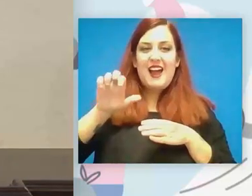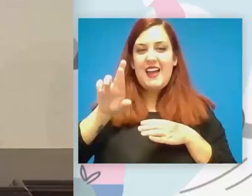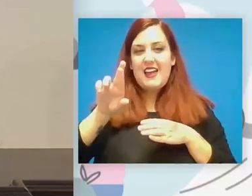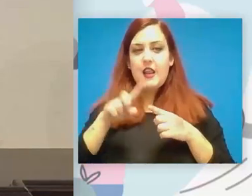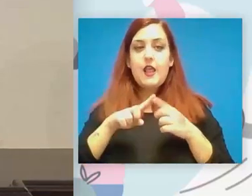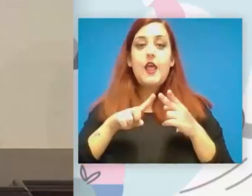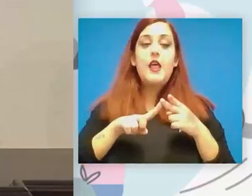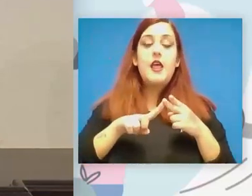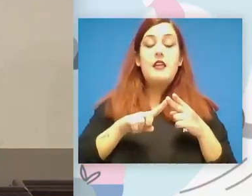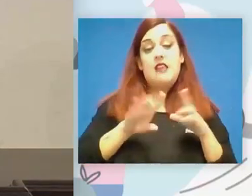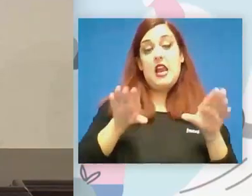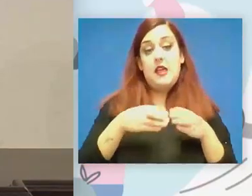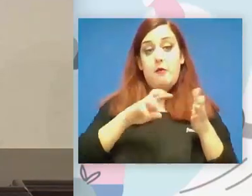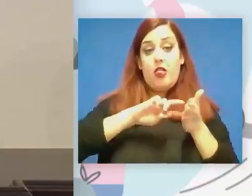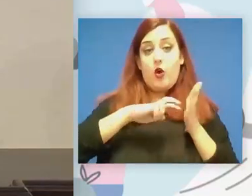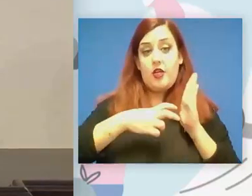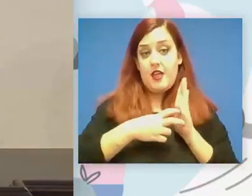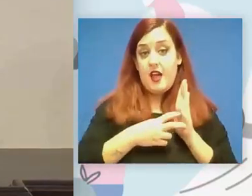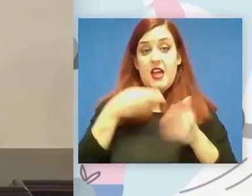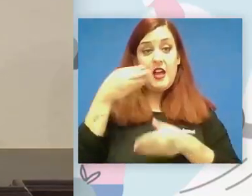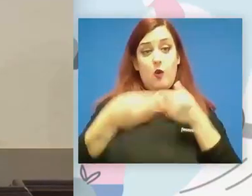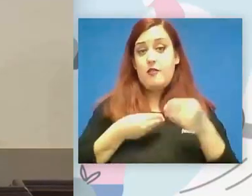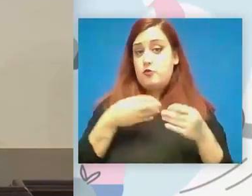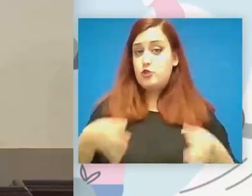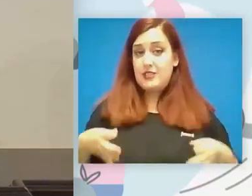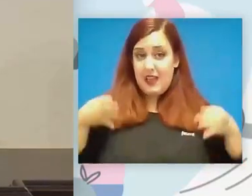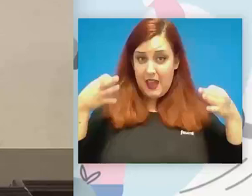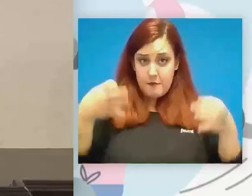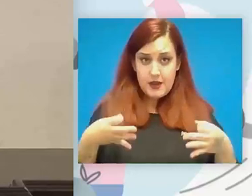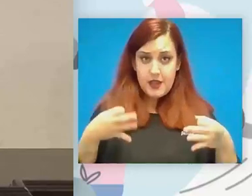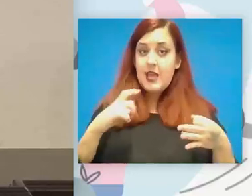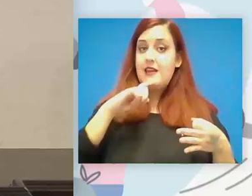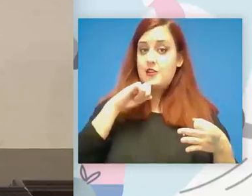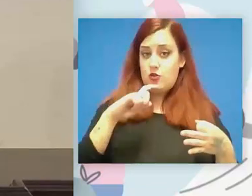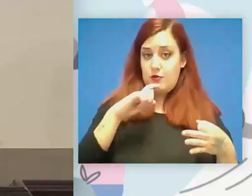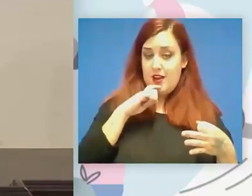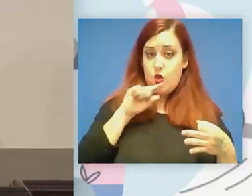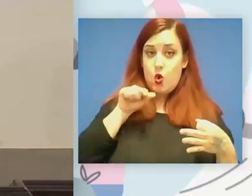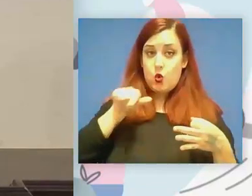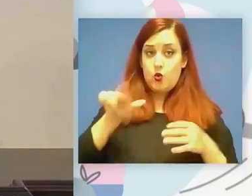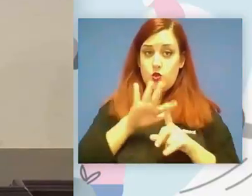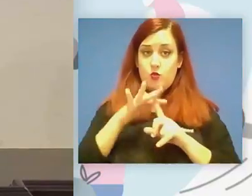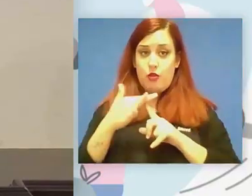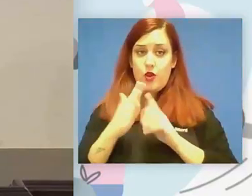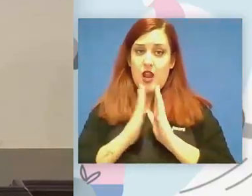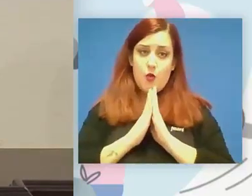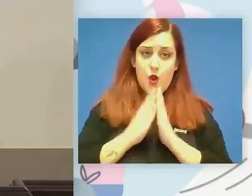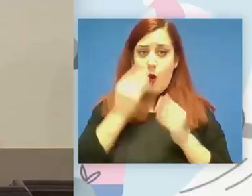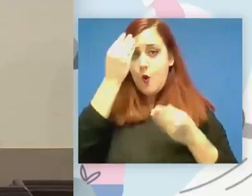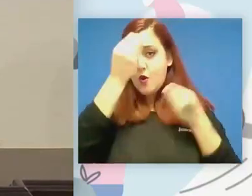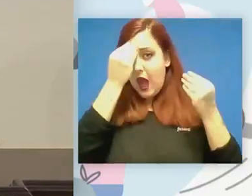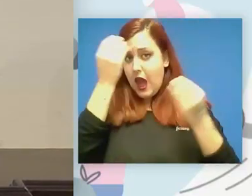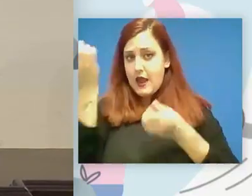hacemos eso con todos los clubes y con todos es muy complicado lo tuyo era más bien un ruego una reflexión pero